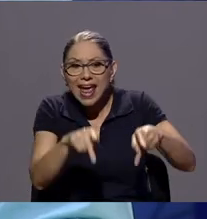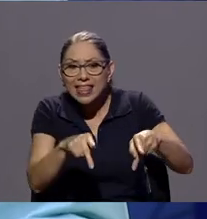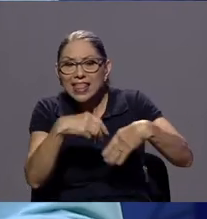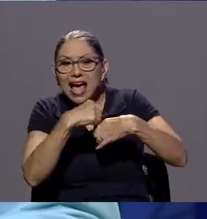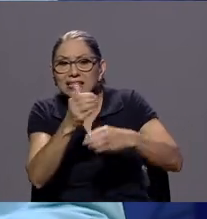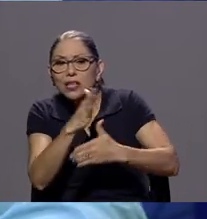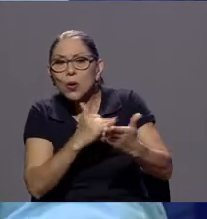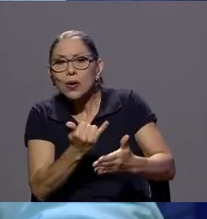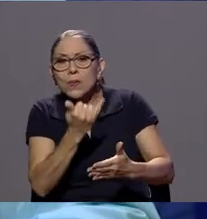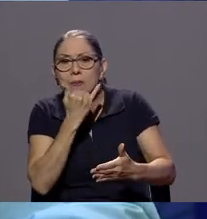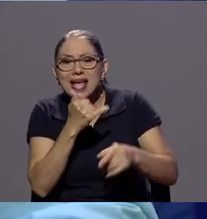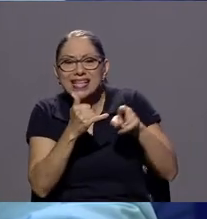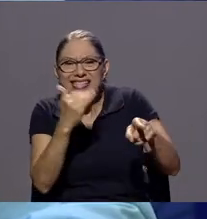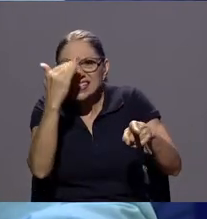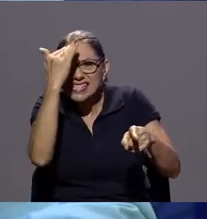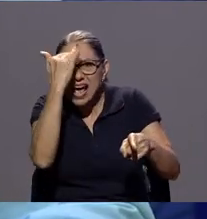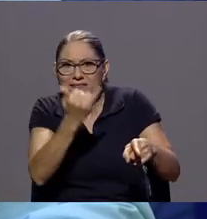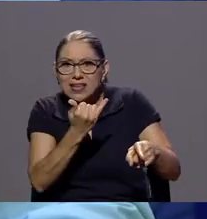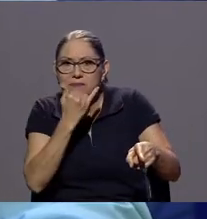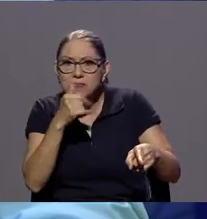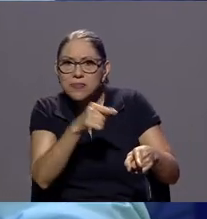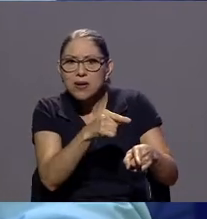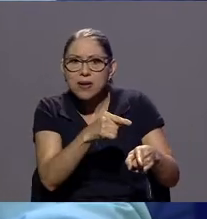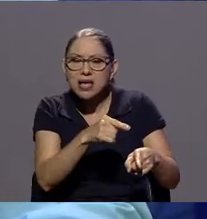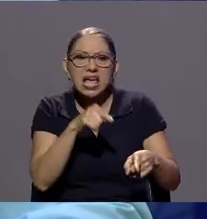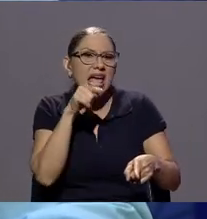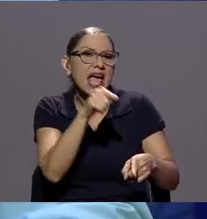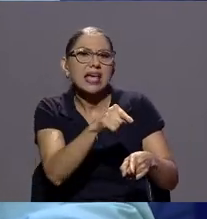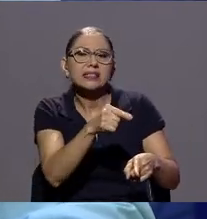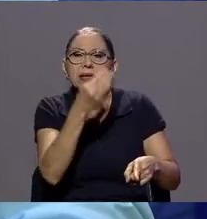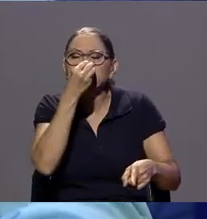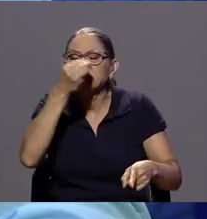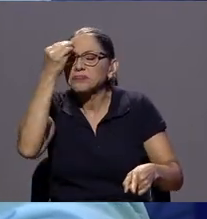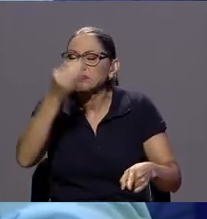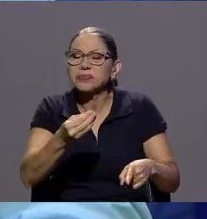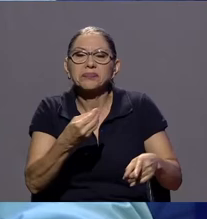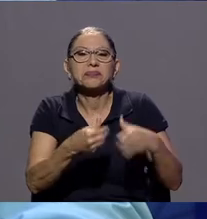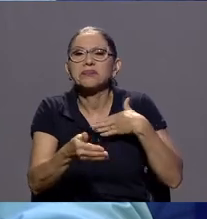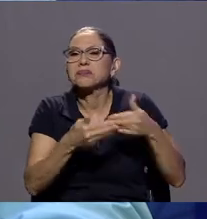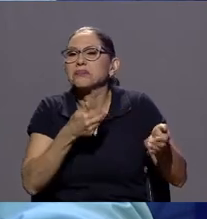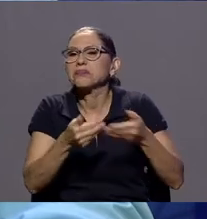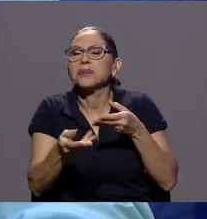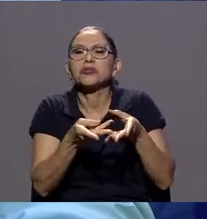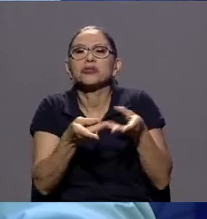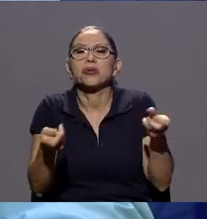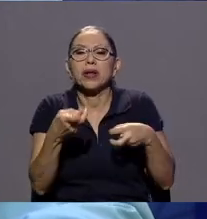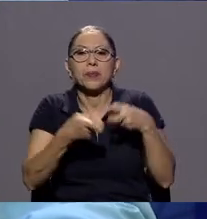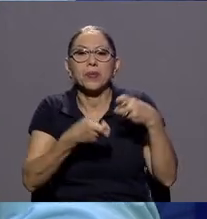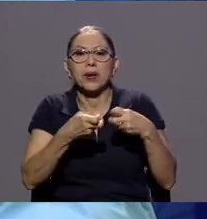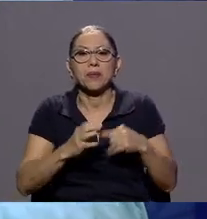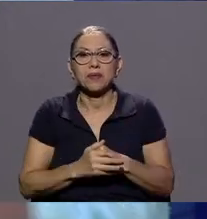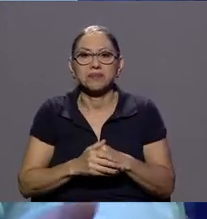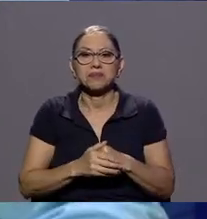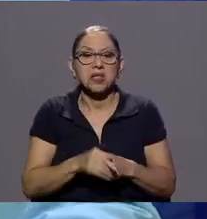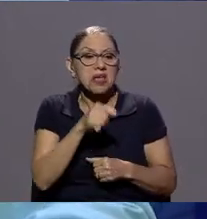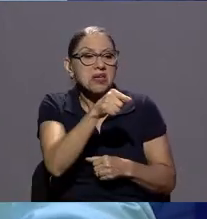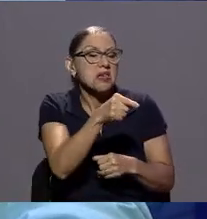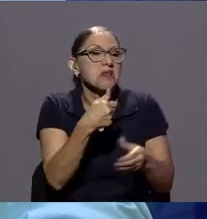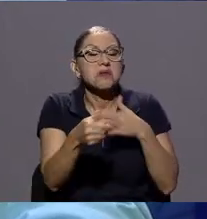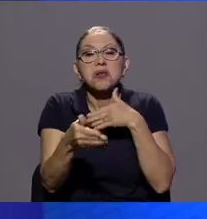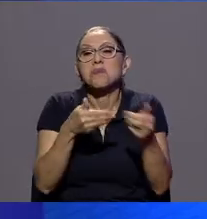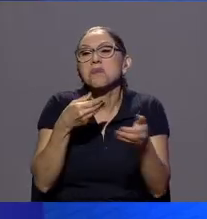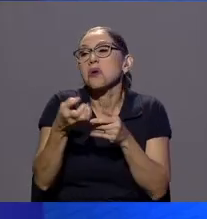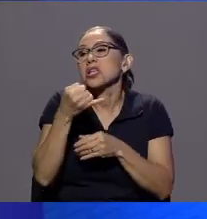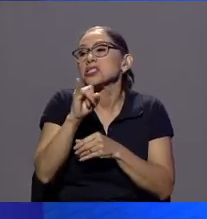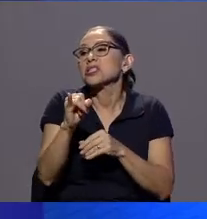ese no va a tener ningún interés en resolverle al consumidor el problema ni a ser evidente ante los medios de